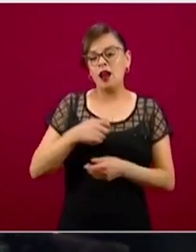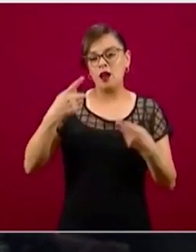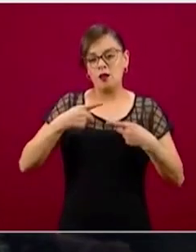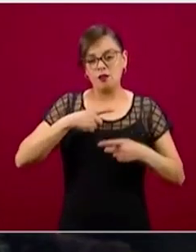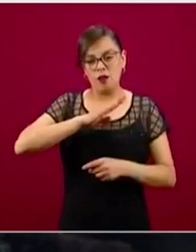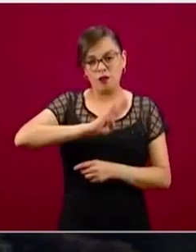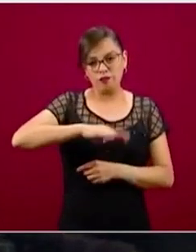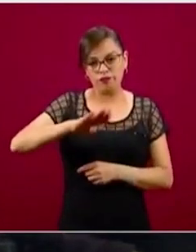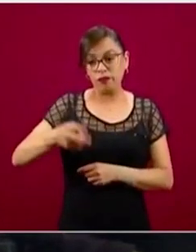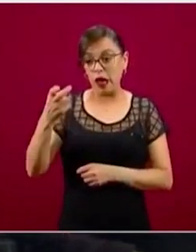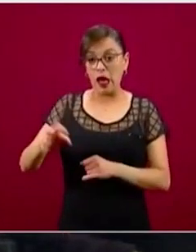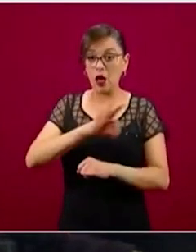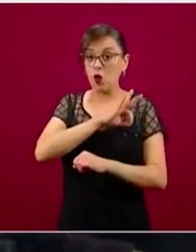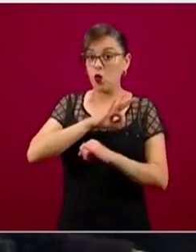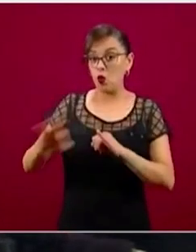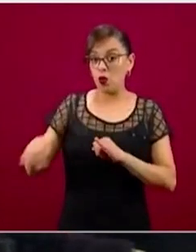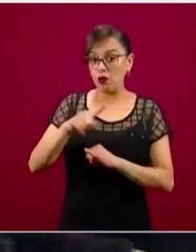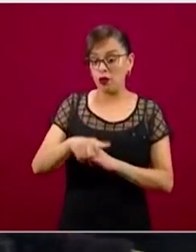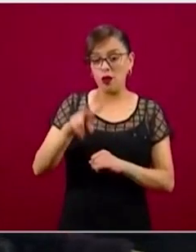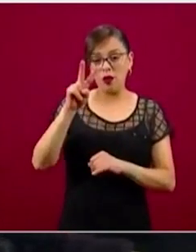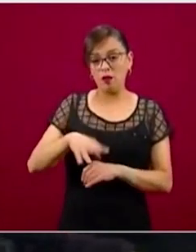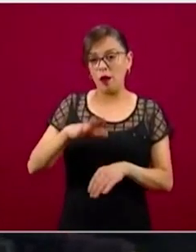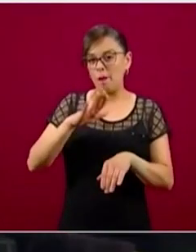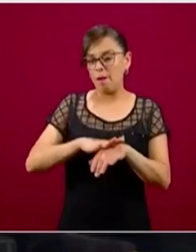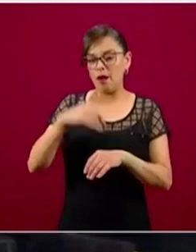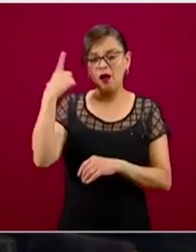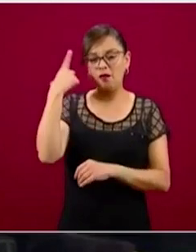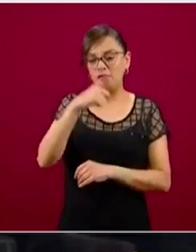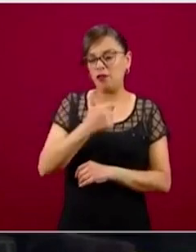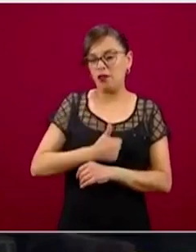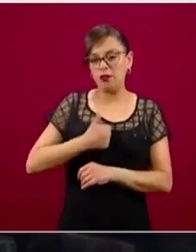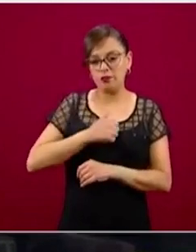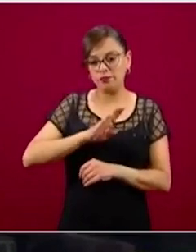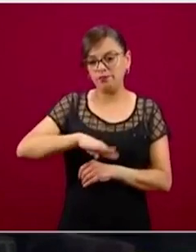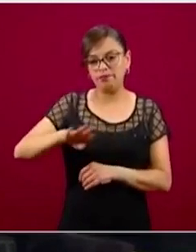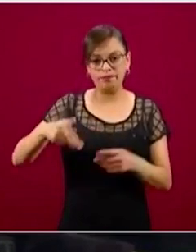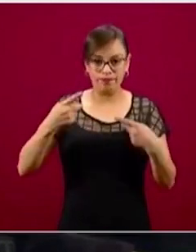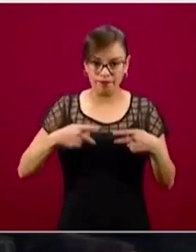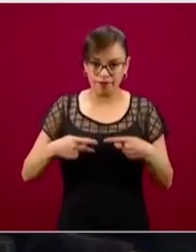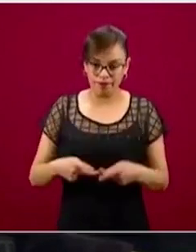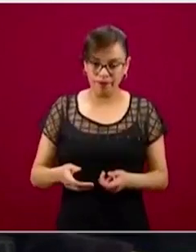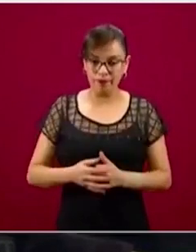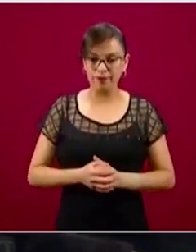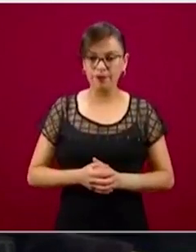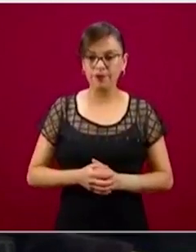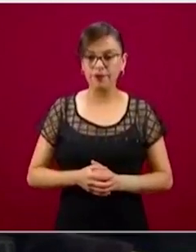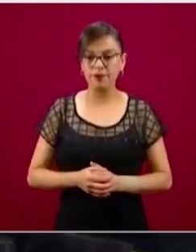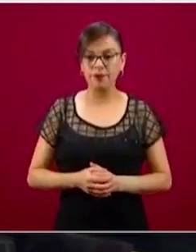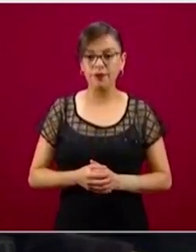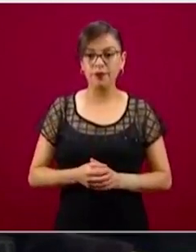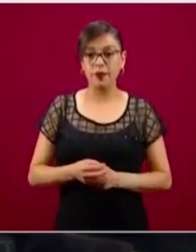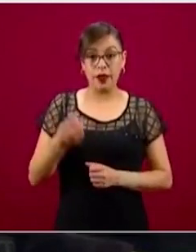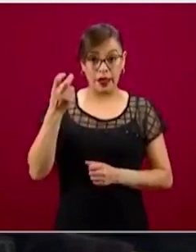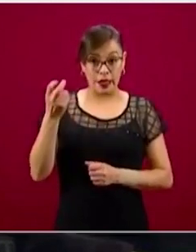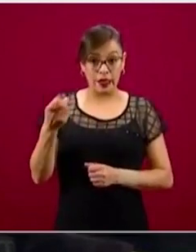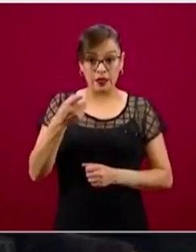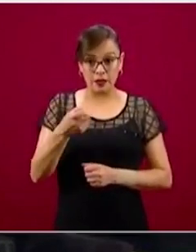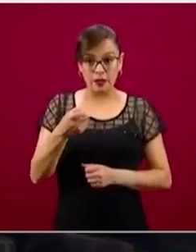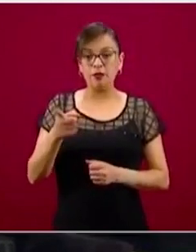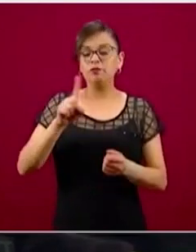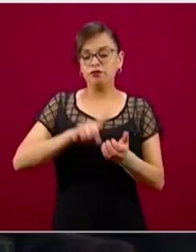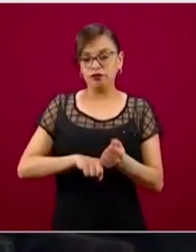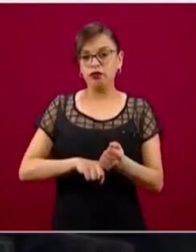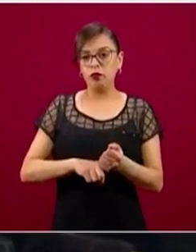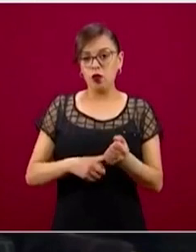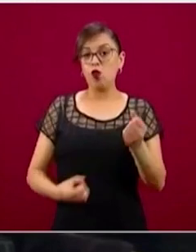la consecuencia última y la más desafortunada de la epidemia. Esta incidencia a su vez es casos nuevos